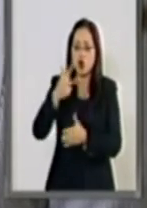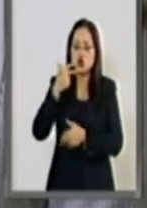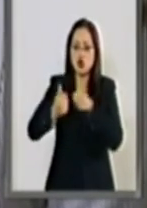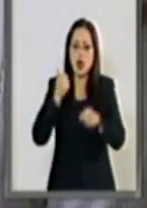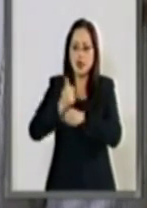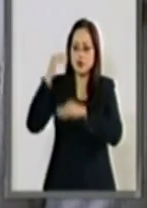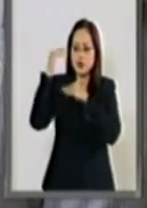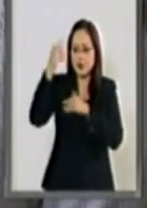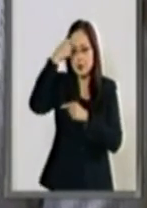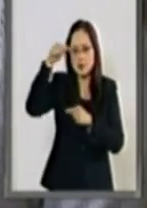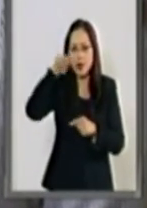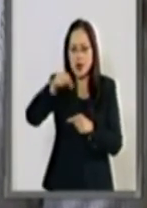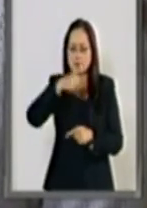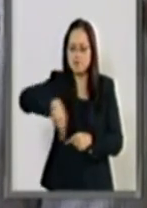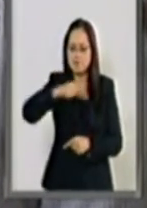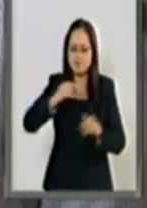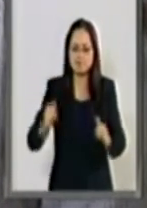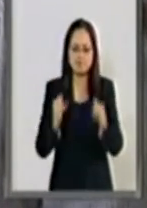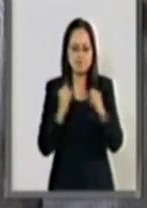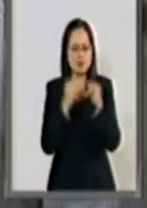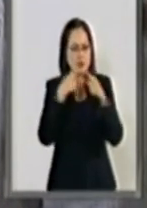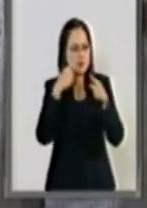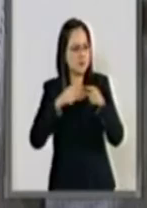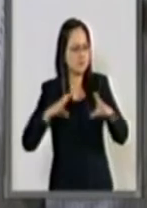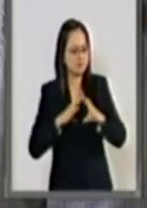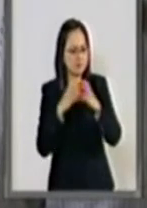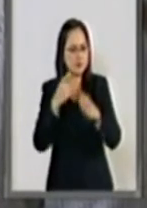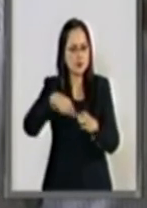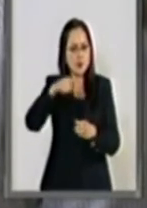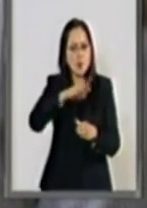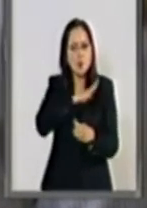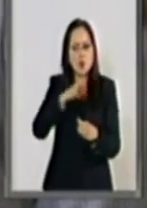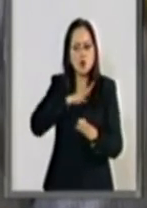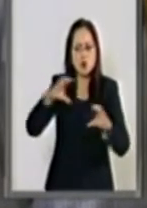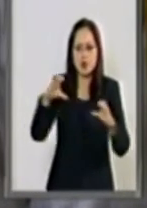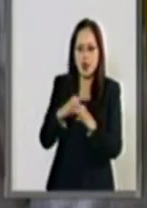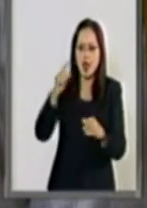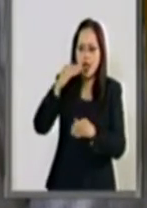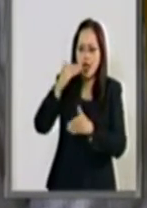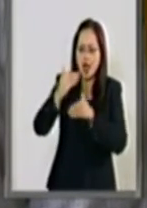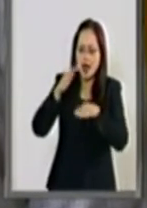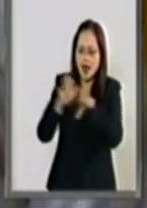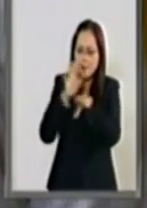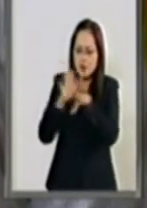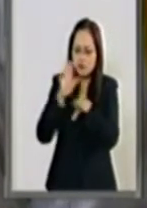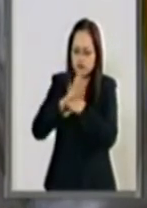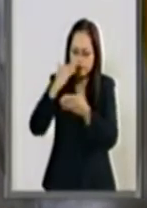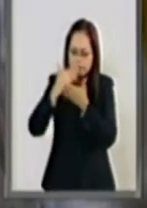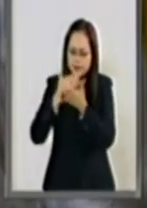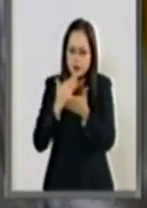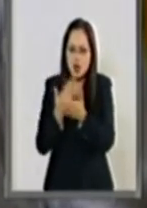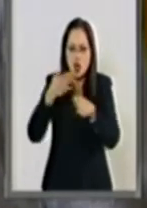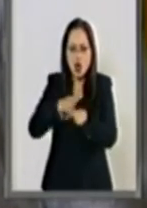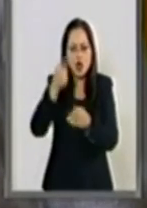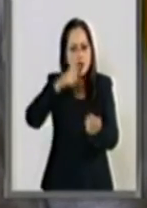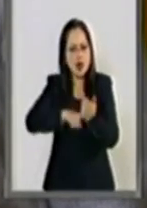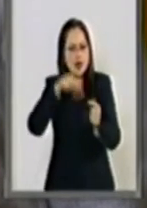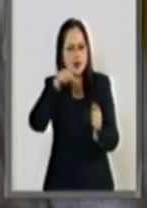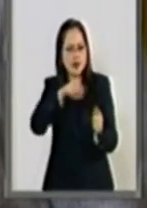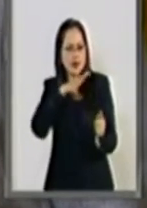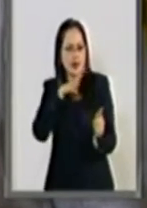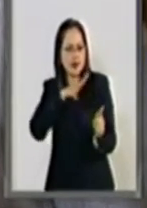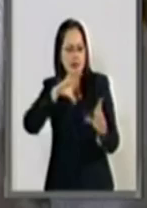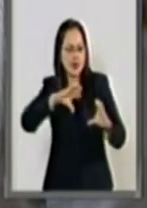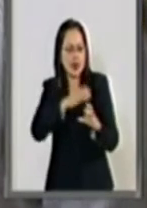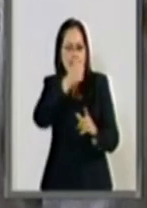para que todas las instituciones involucradas llevaran a cabo las adecuaciones necesarias dentro del ámbito de